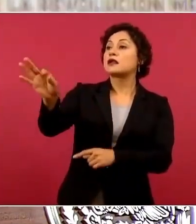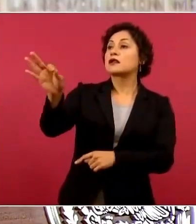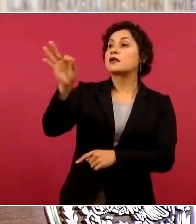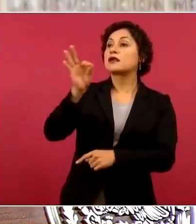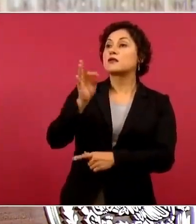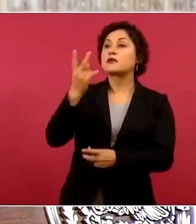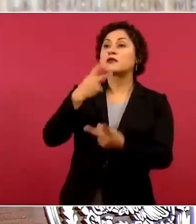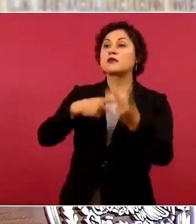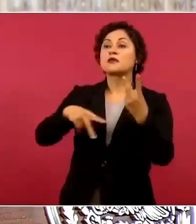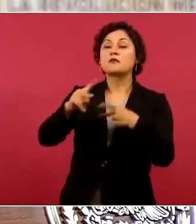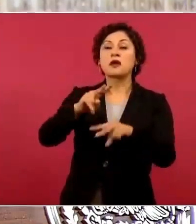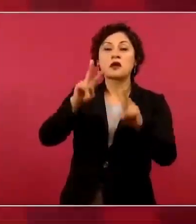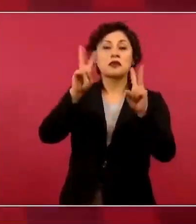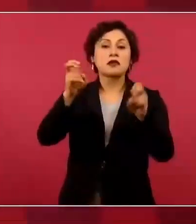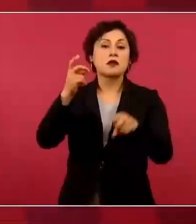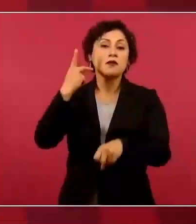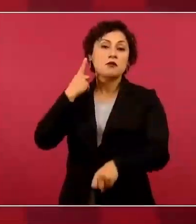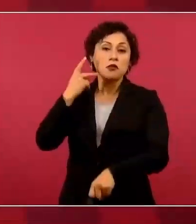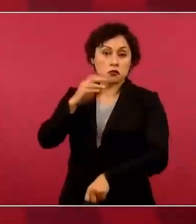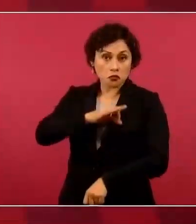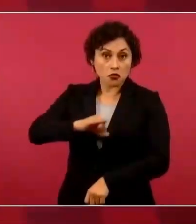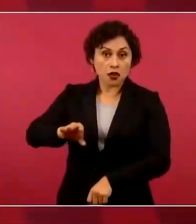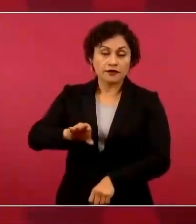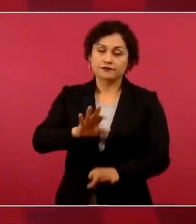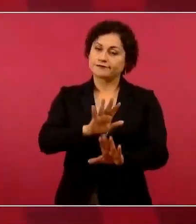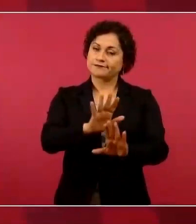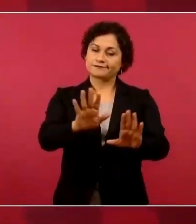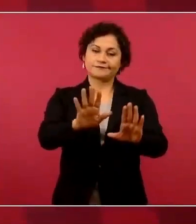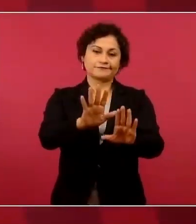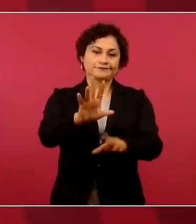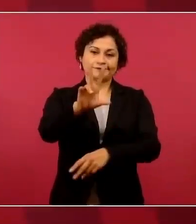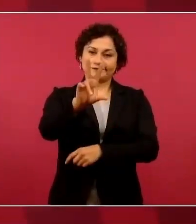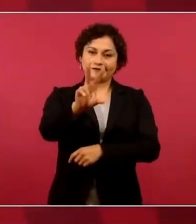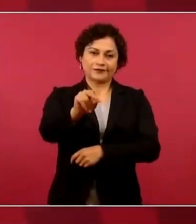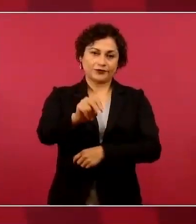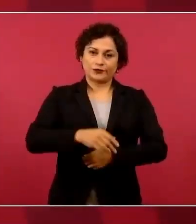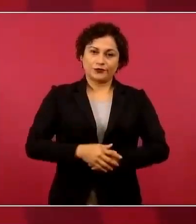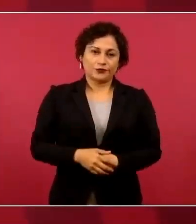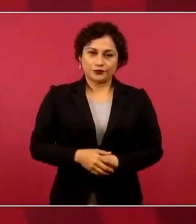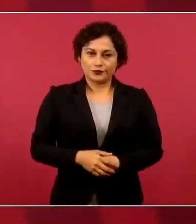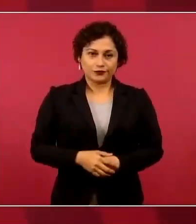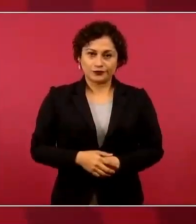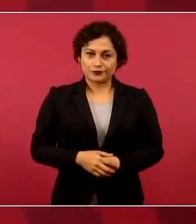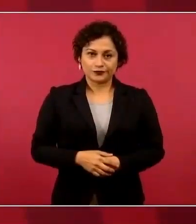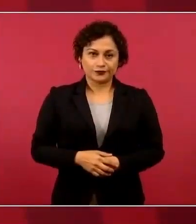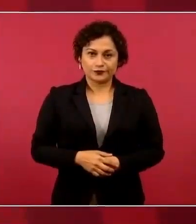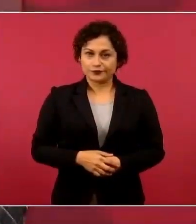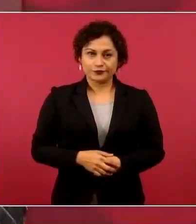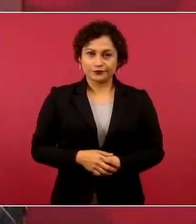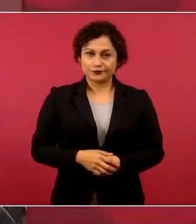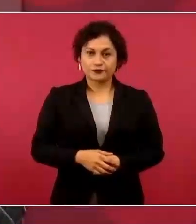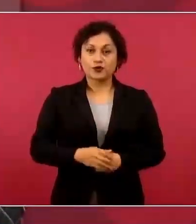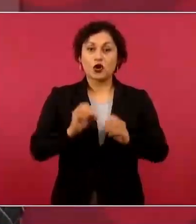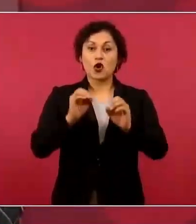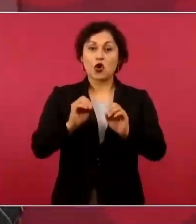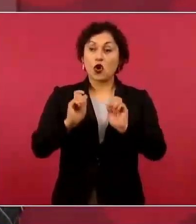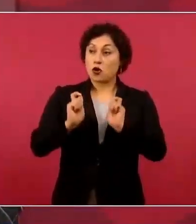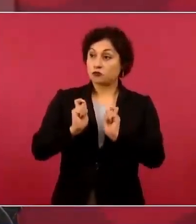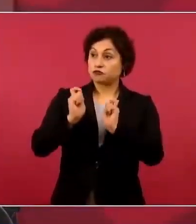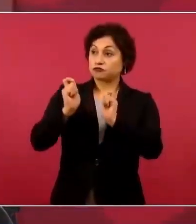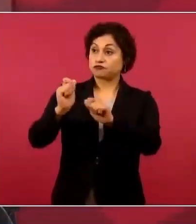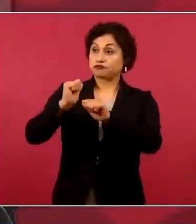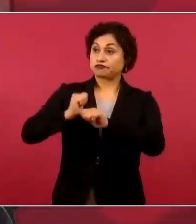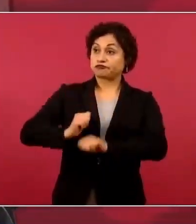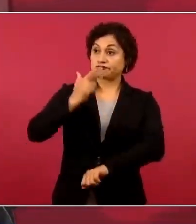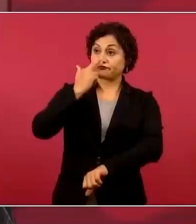y mucho menos tener un cargo de responsabilidad